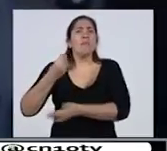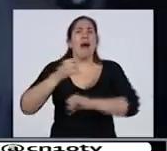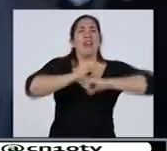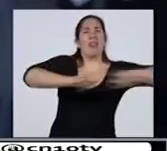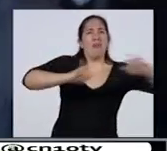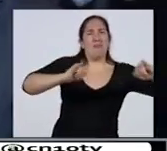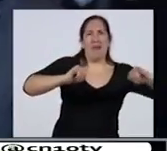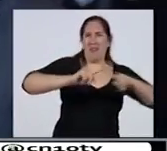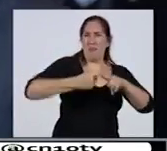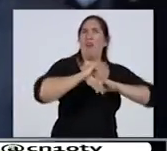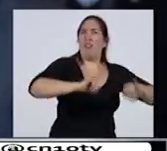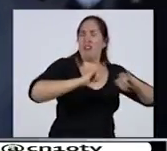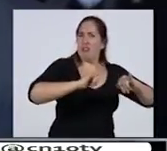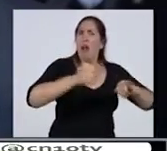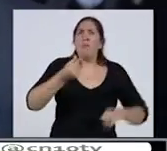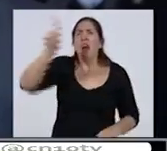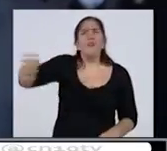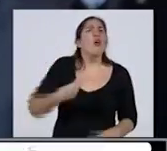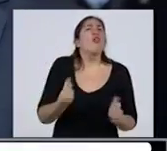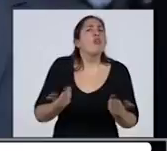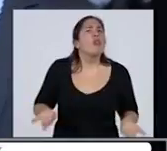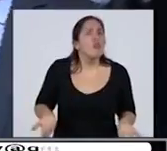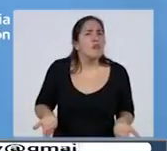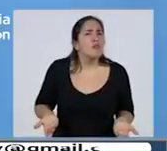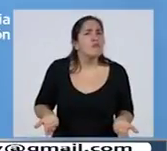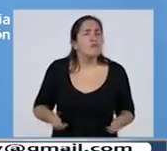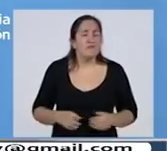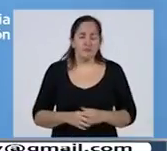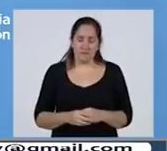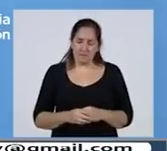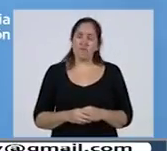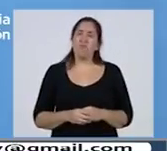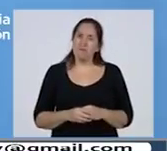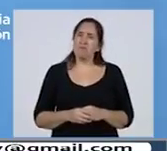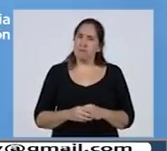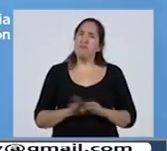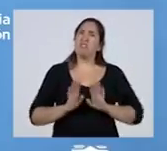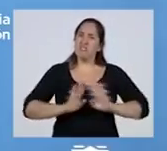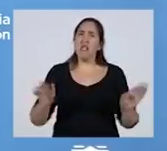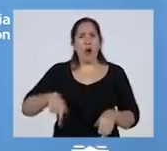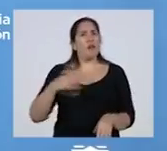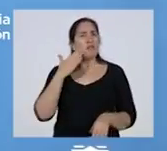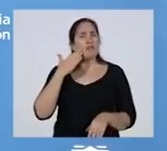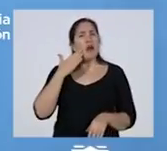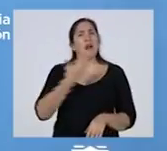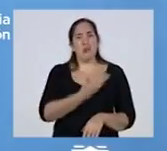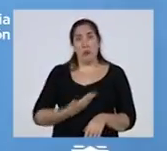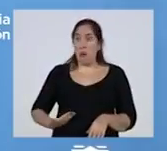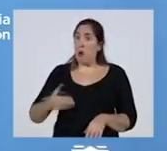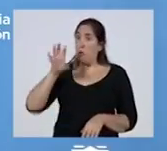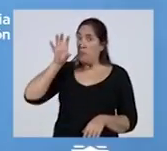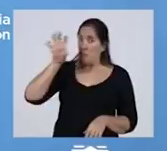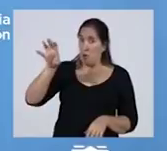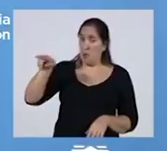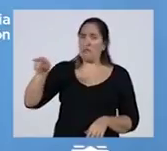Cambiemos, ¿de dónde salió ese dinero de la campaña? Ya la escuchamos a la gobernadora hoy a la tarde. Claramente nosotros